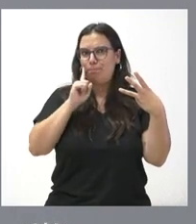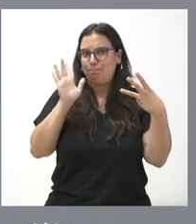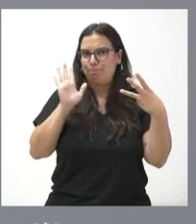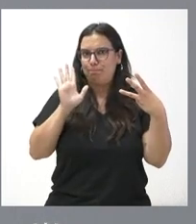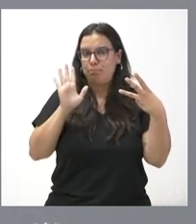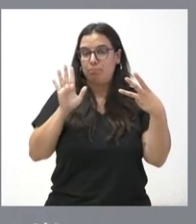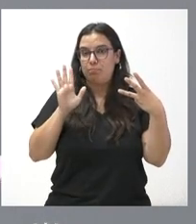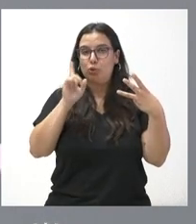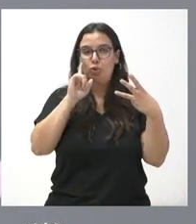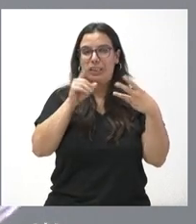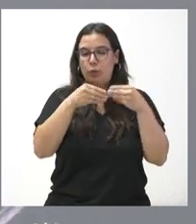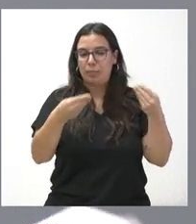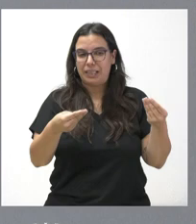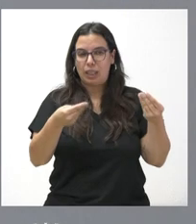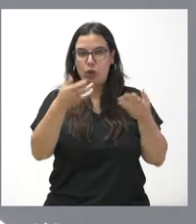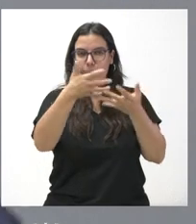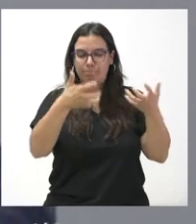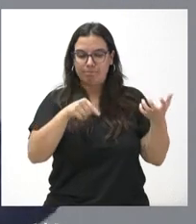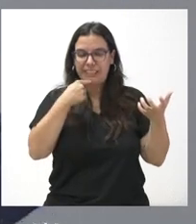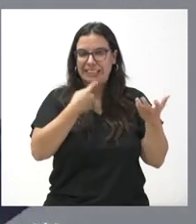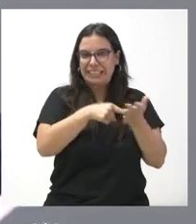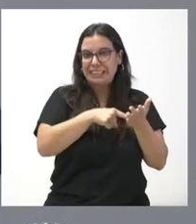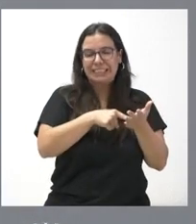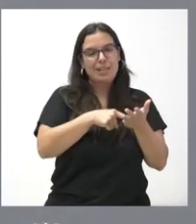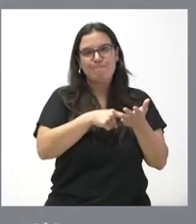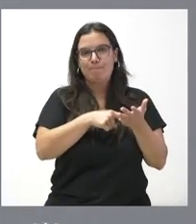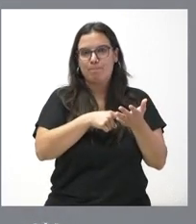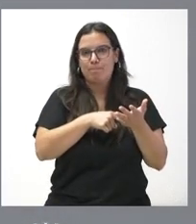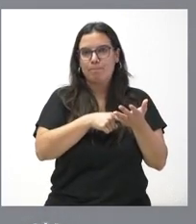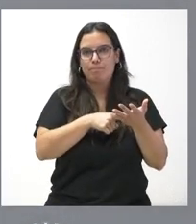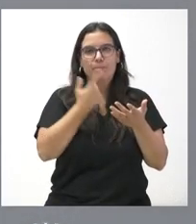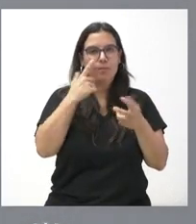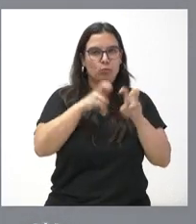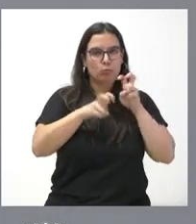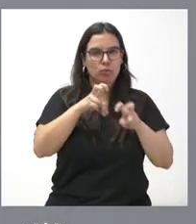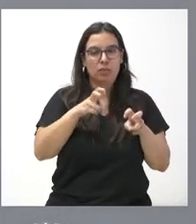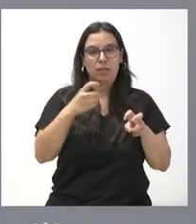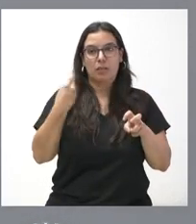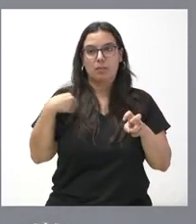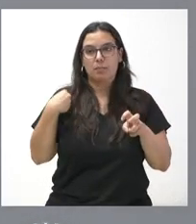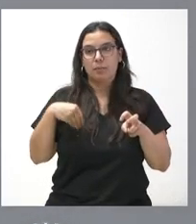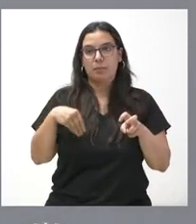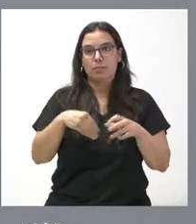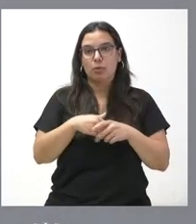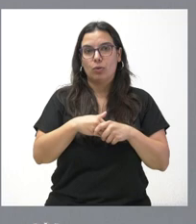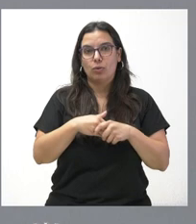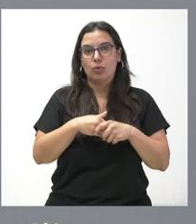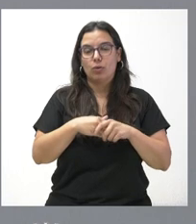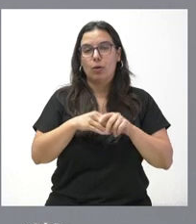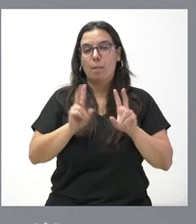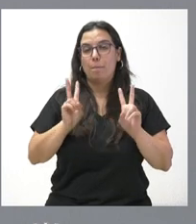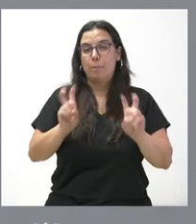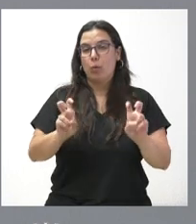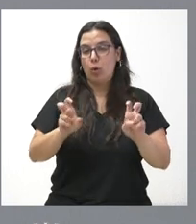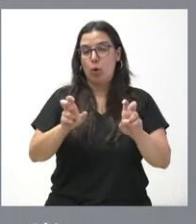en el texto de la documentación que se les ha entregado. Me refiero al momento de inicio